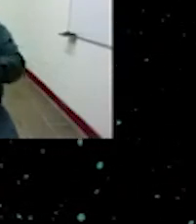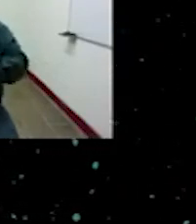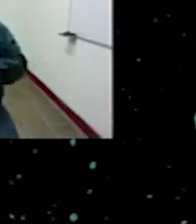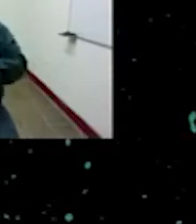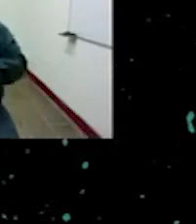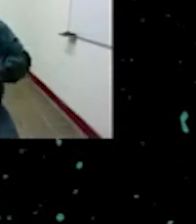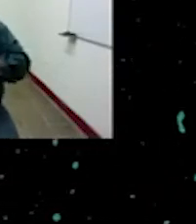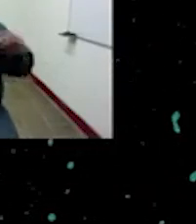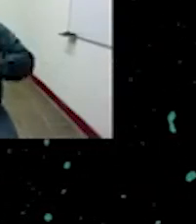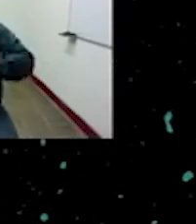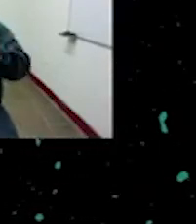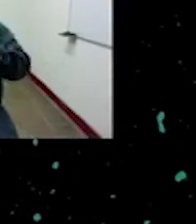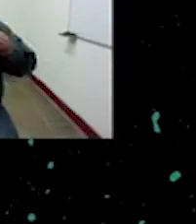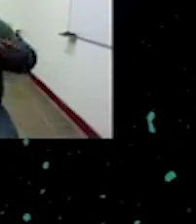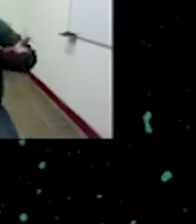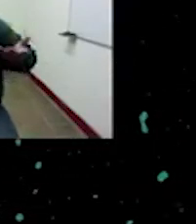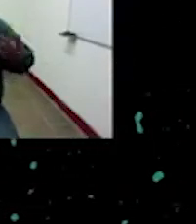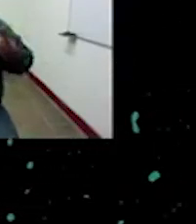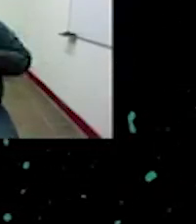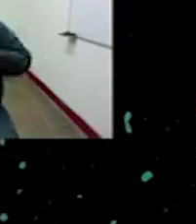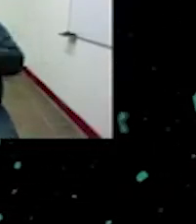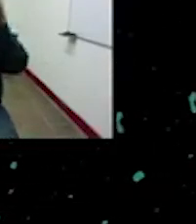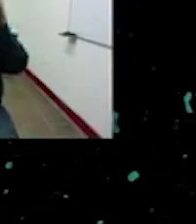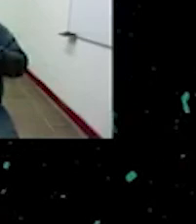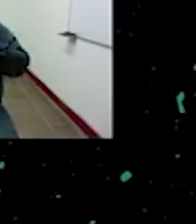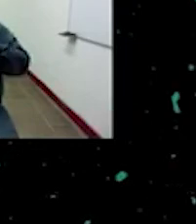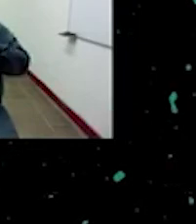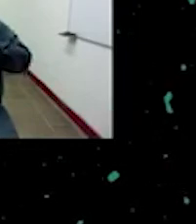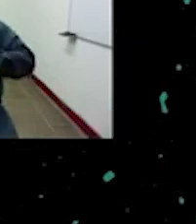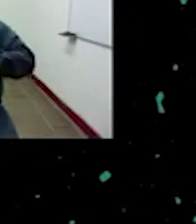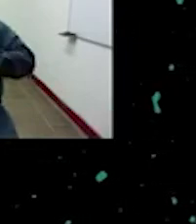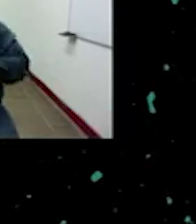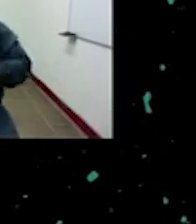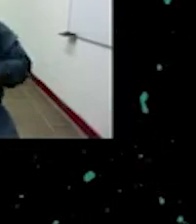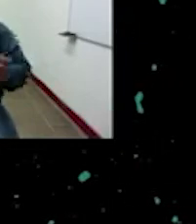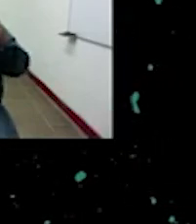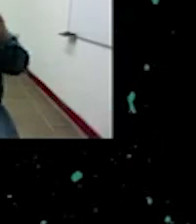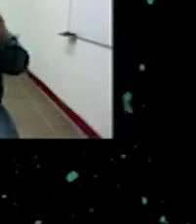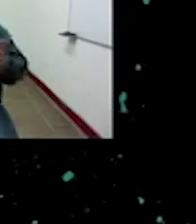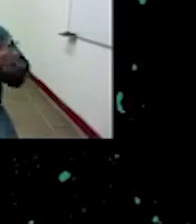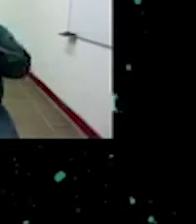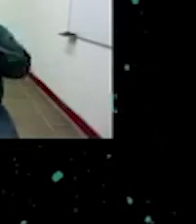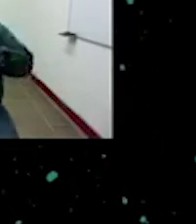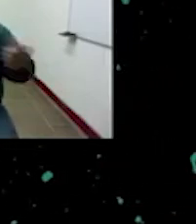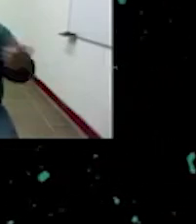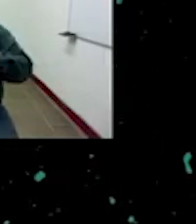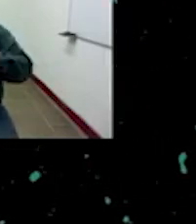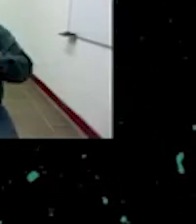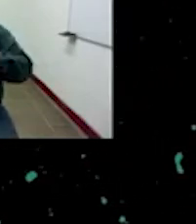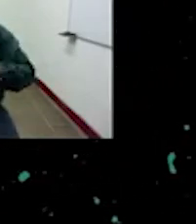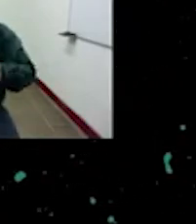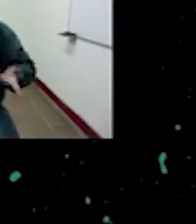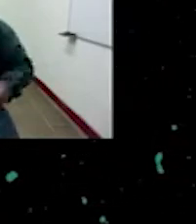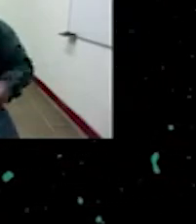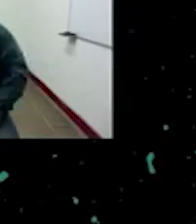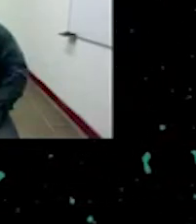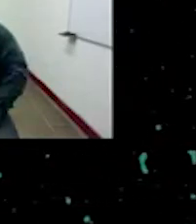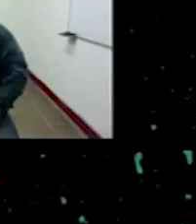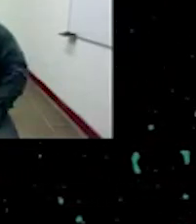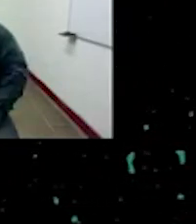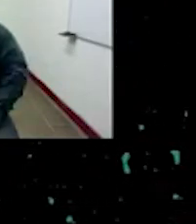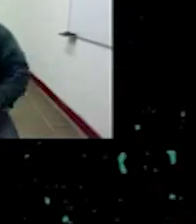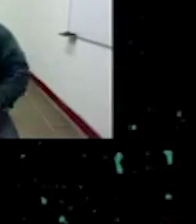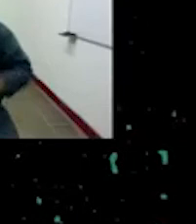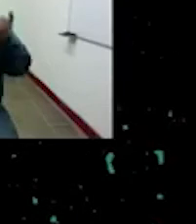algún momento se pensó que se iba a cambiar con la transmodernidad pero que no fue así eh y ahora lo que se propone